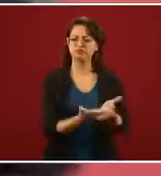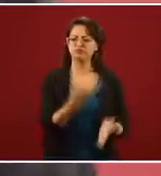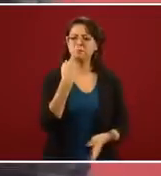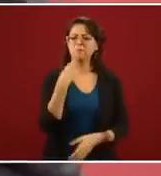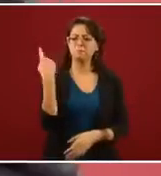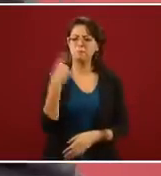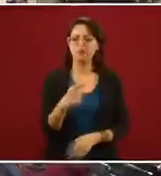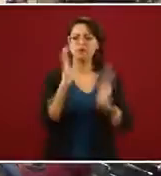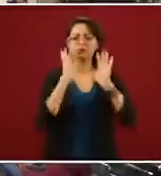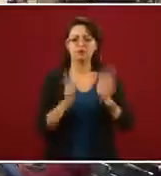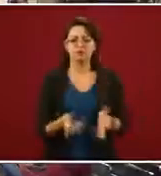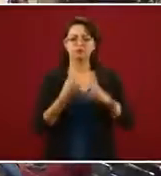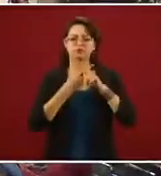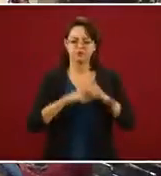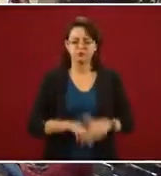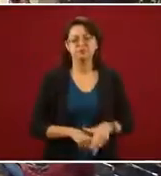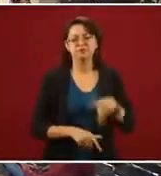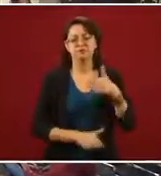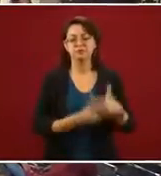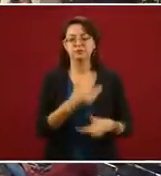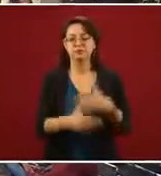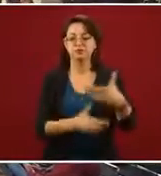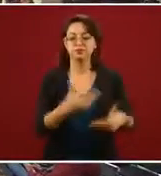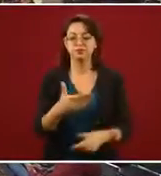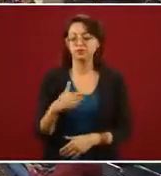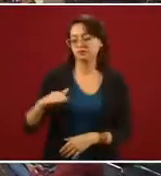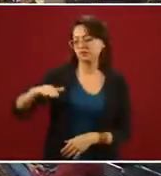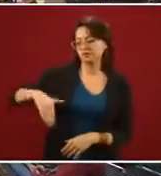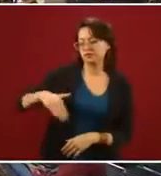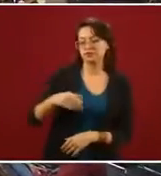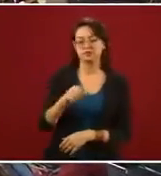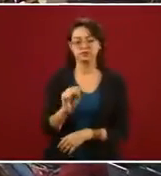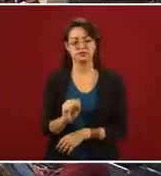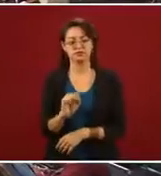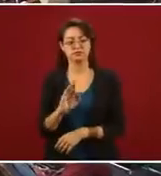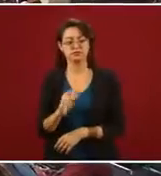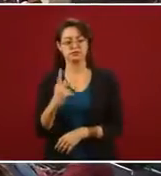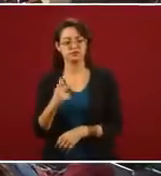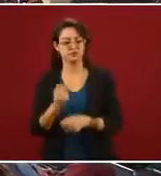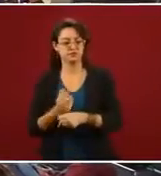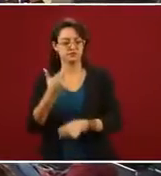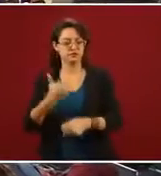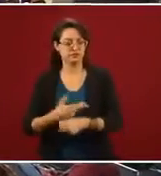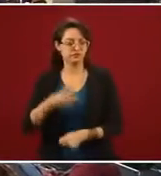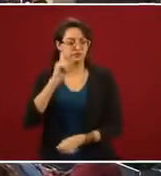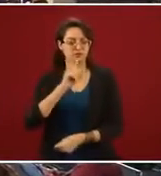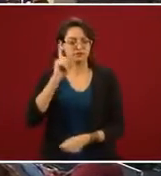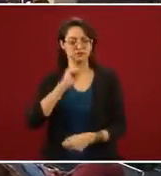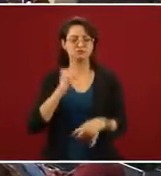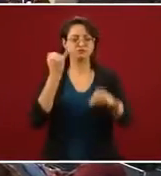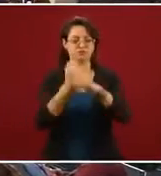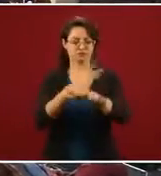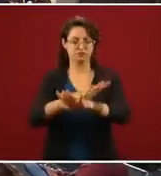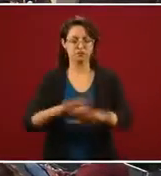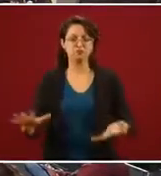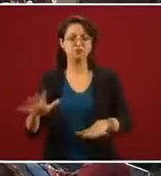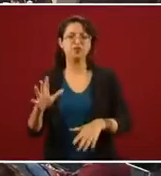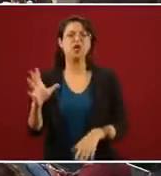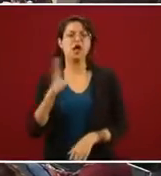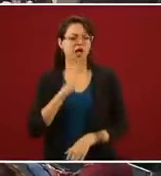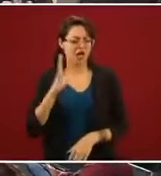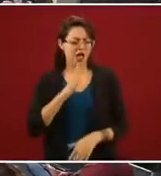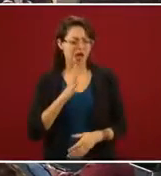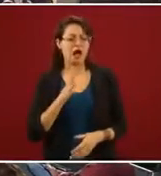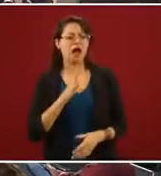curso y acaba de informar la secretaria de inhabilitaciones